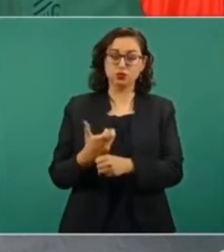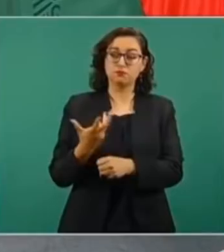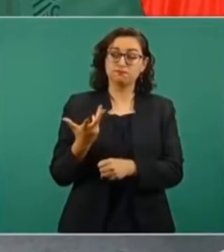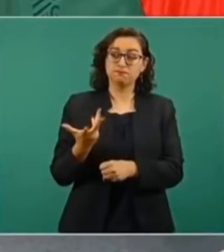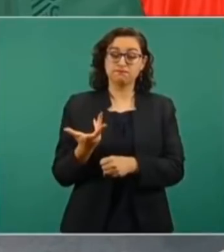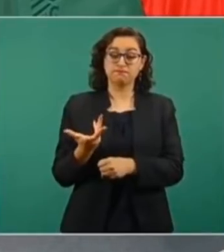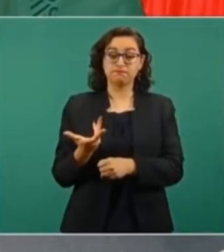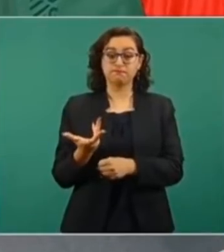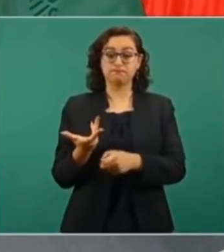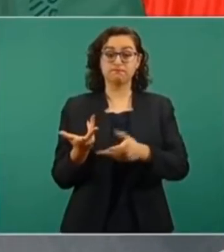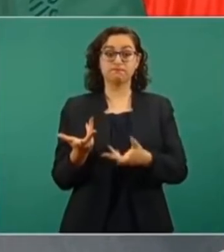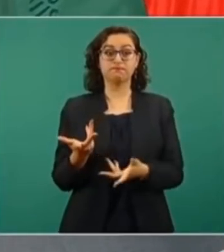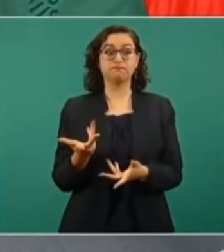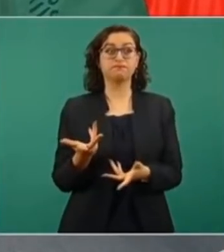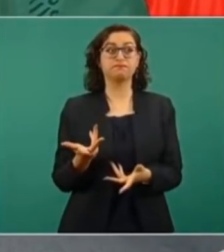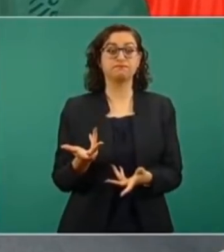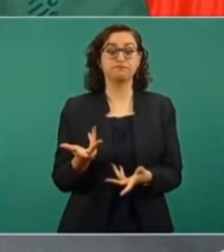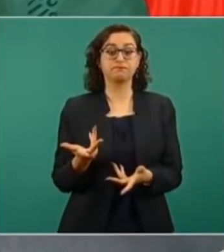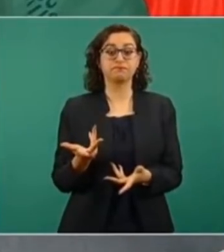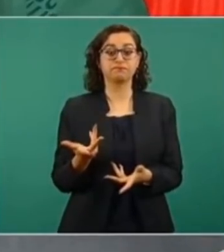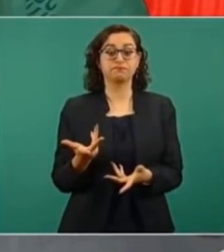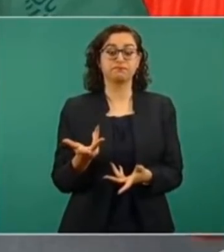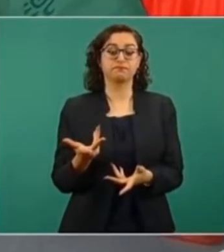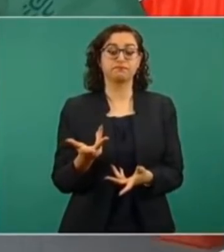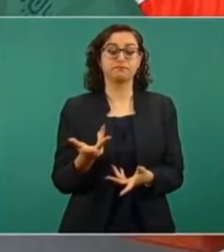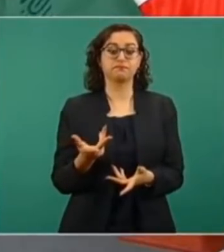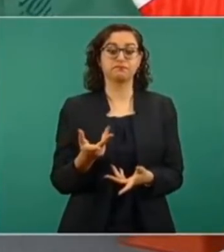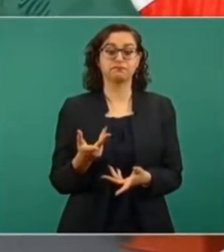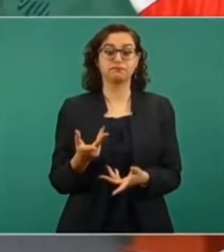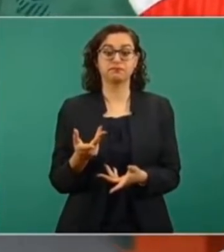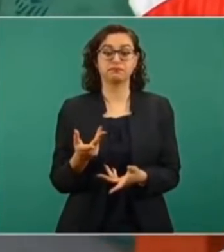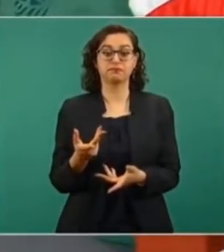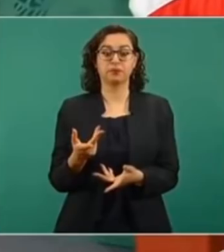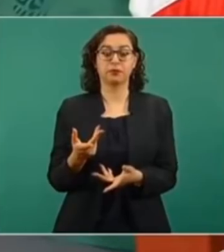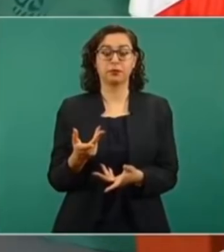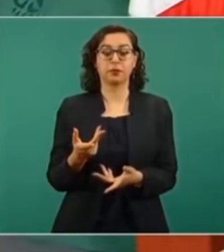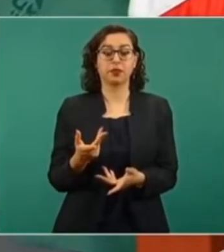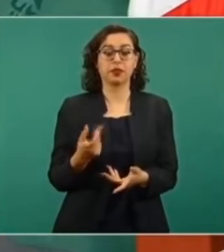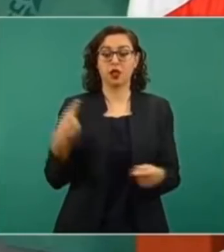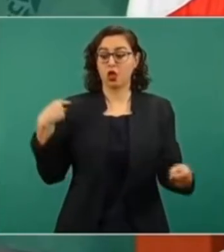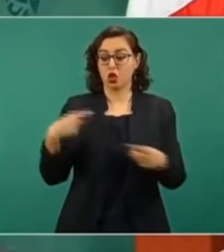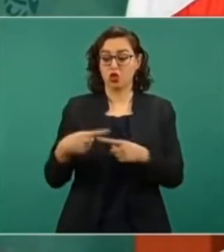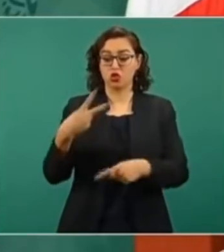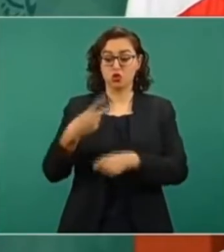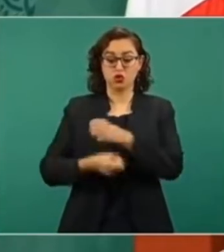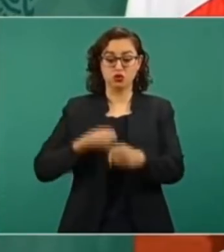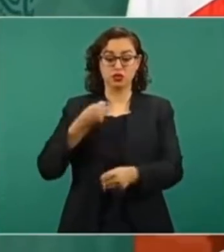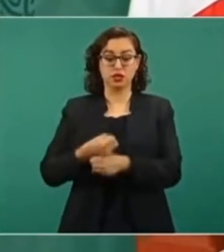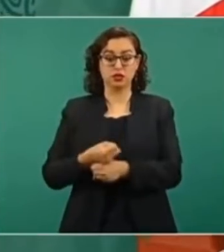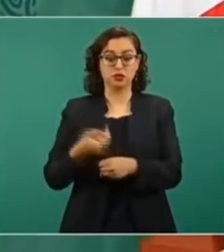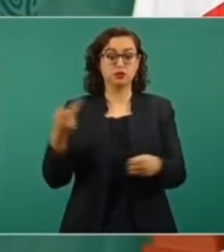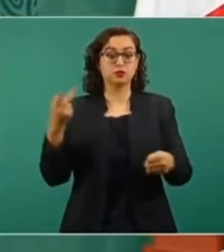nombrar al procurador de la defensa de los contribuyentes